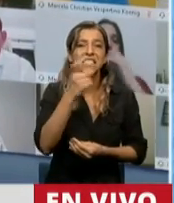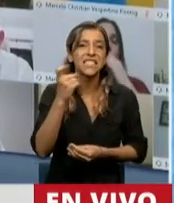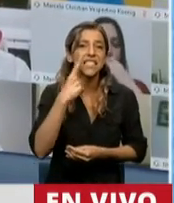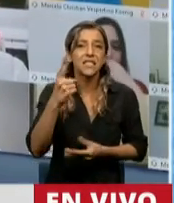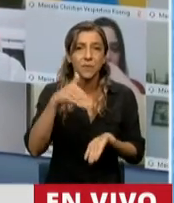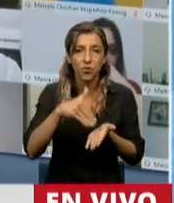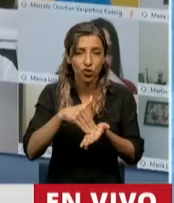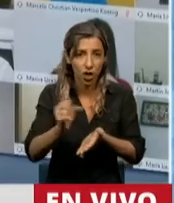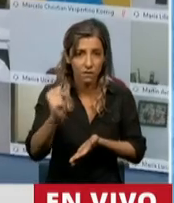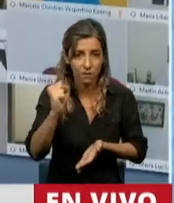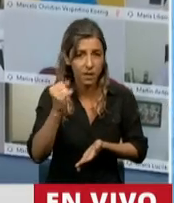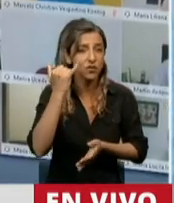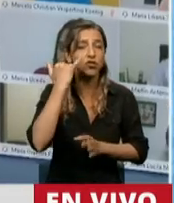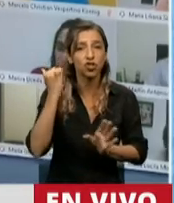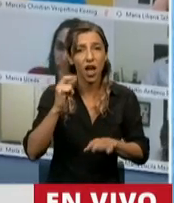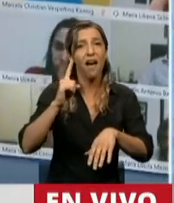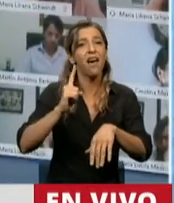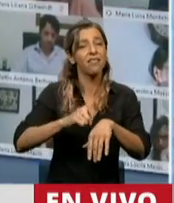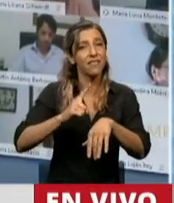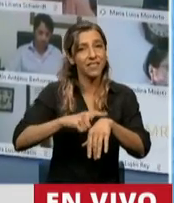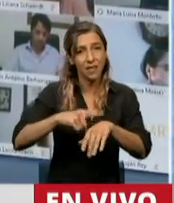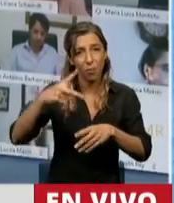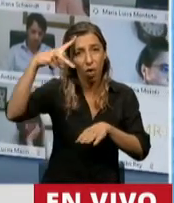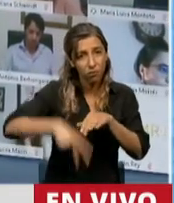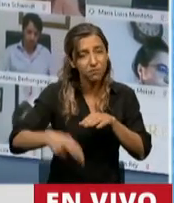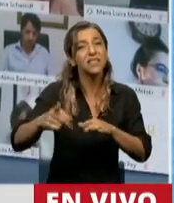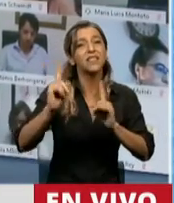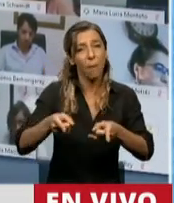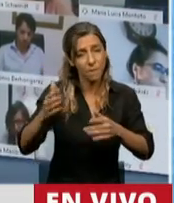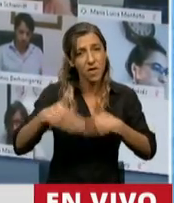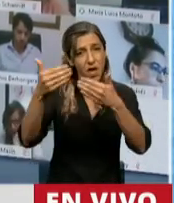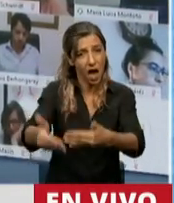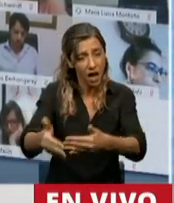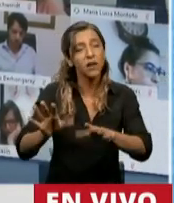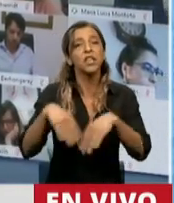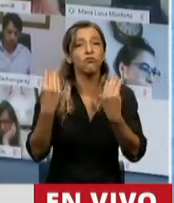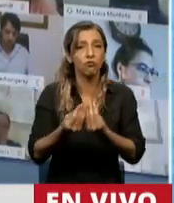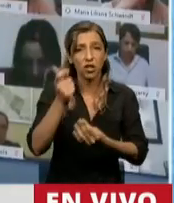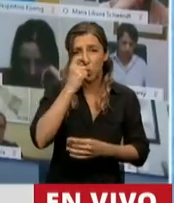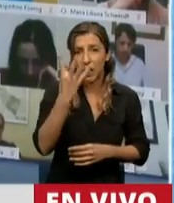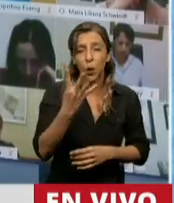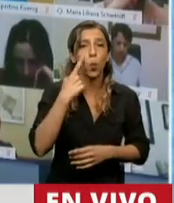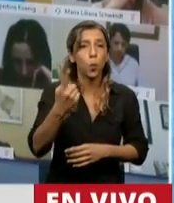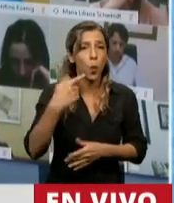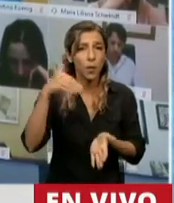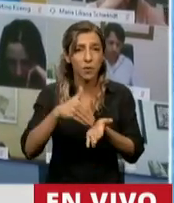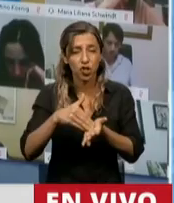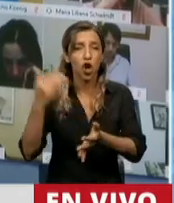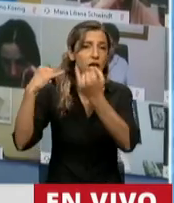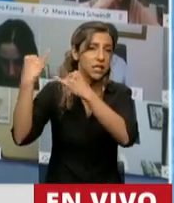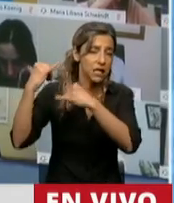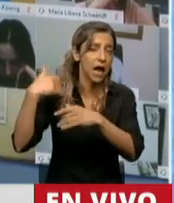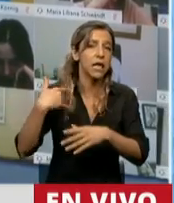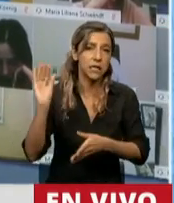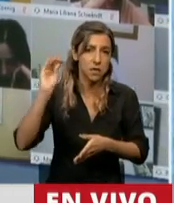estarían refinanciando los vencimientos de este año 2020, que son 24 mil millones, más los intereses de 2000, 26 mil